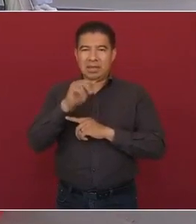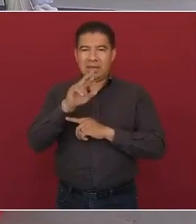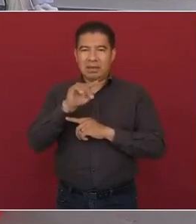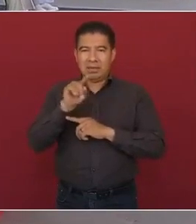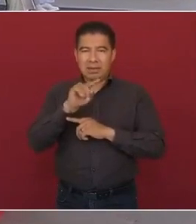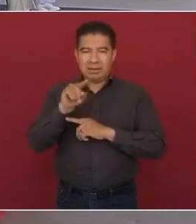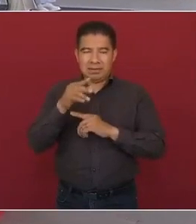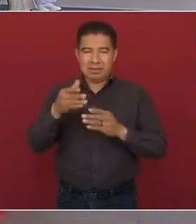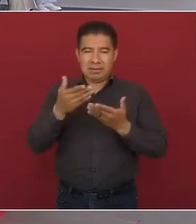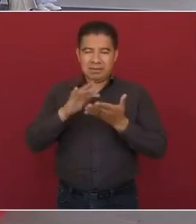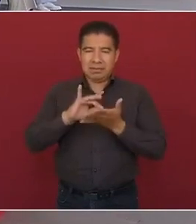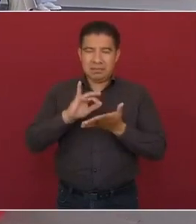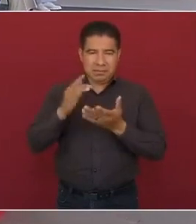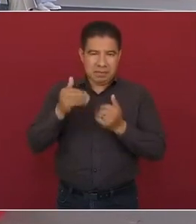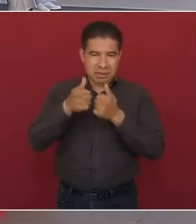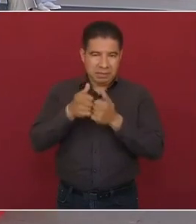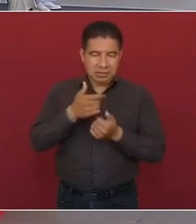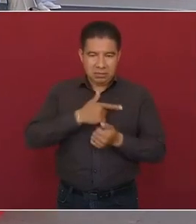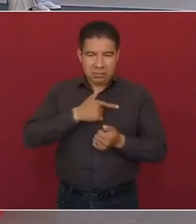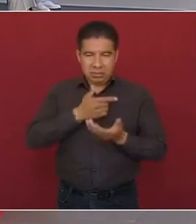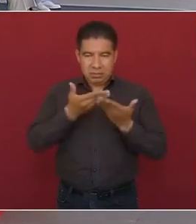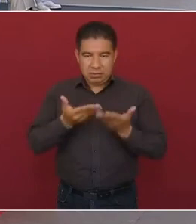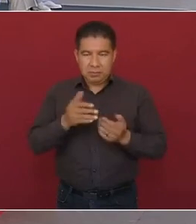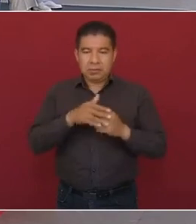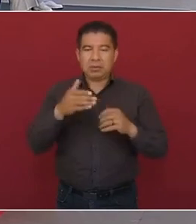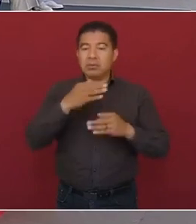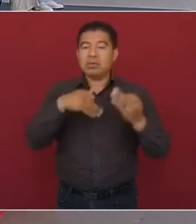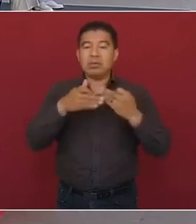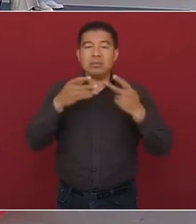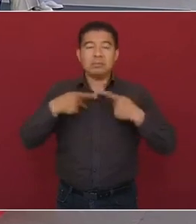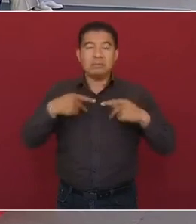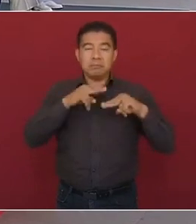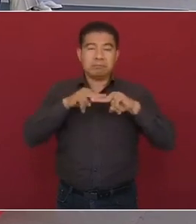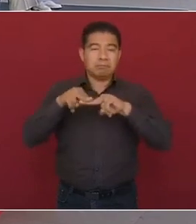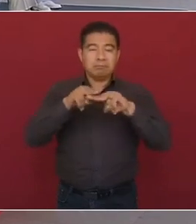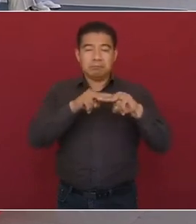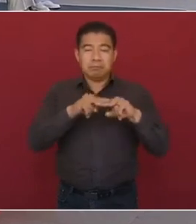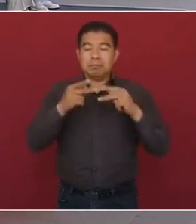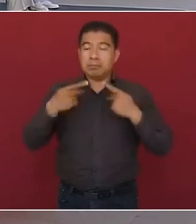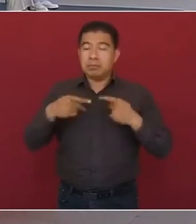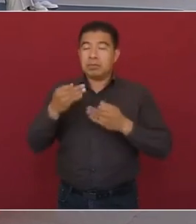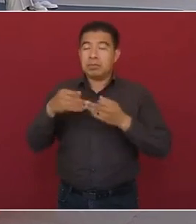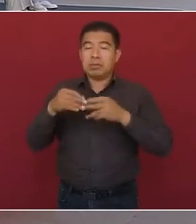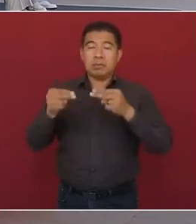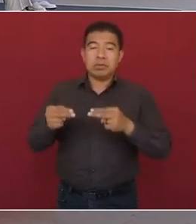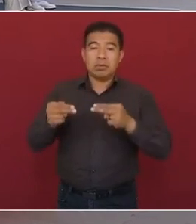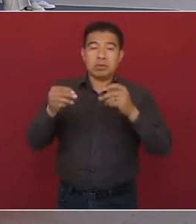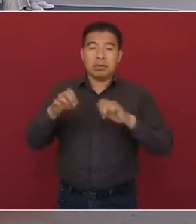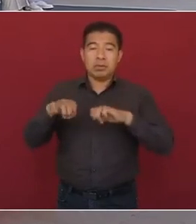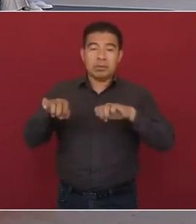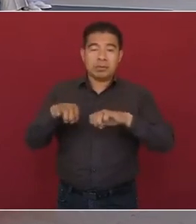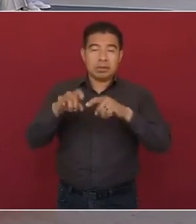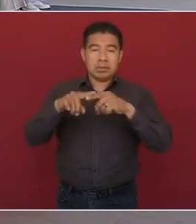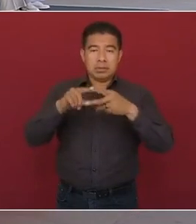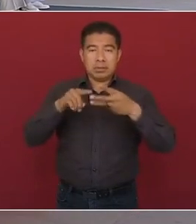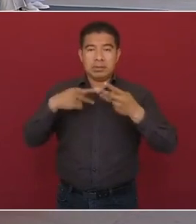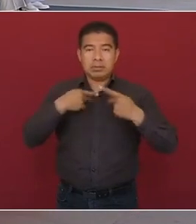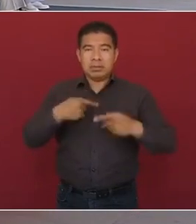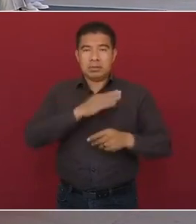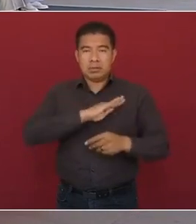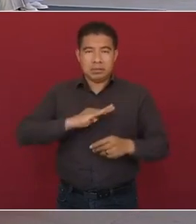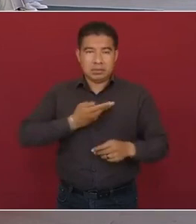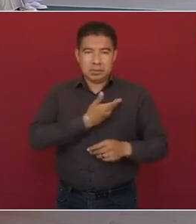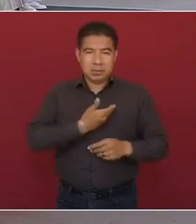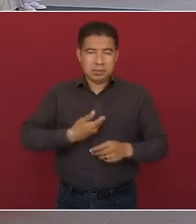Honorable presidium, muchas gracias. Bienvenidos todos, señores empresarios, presidentas y presidentes municipales,